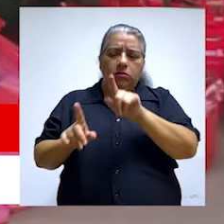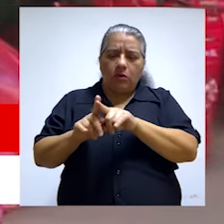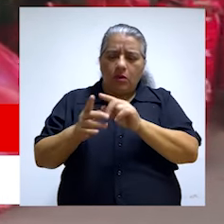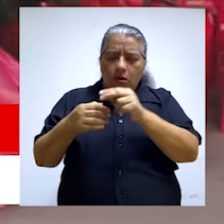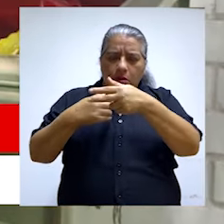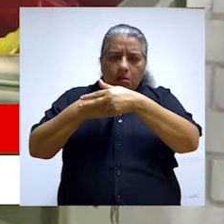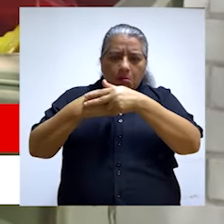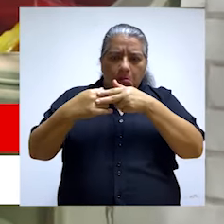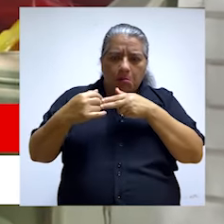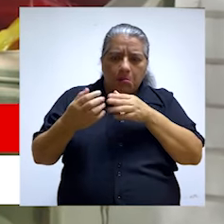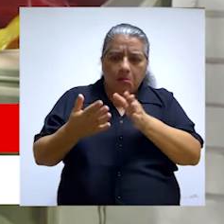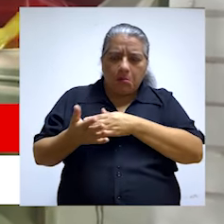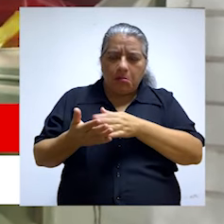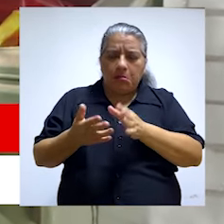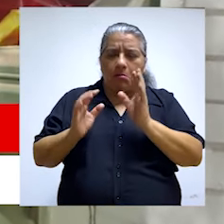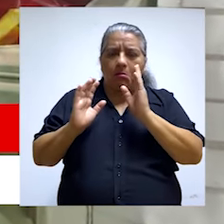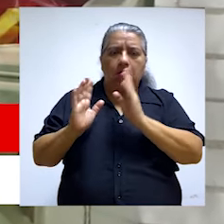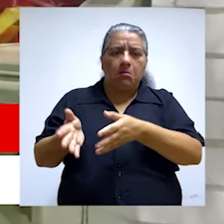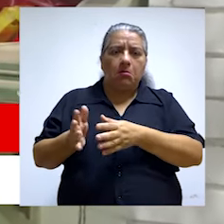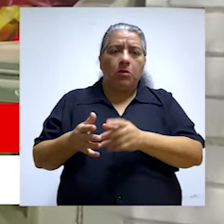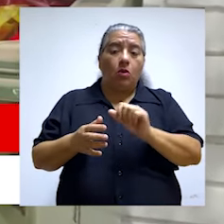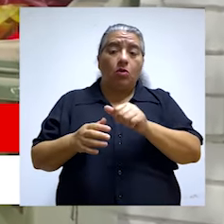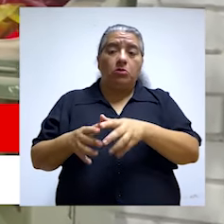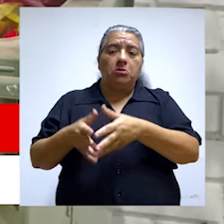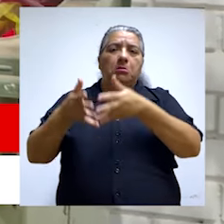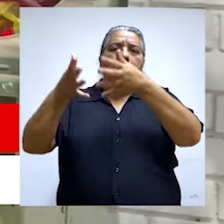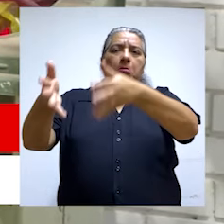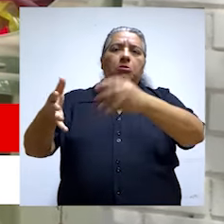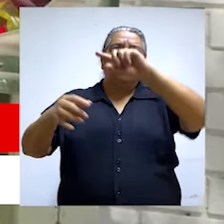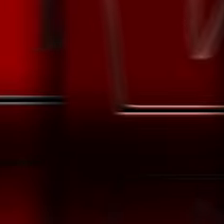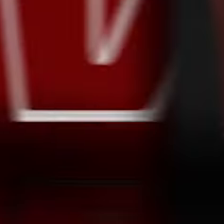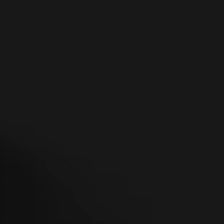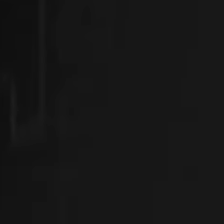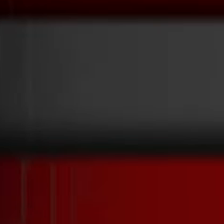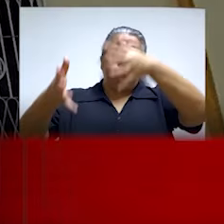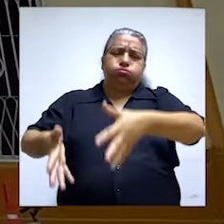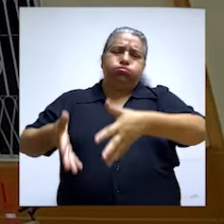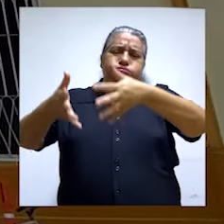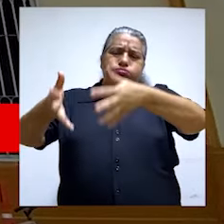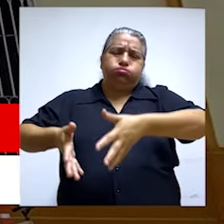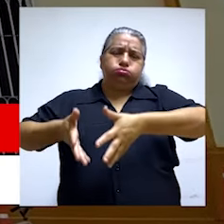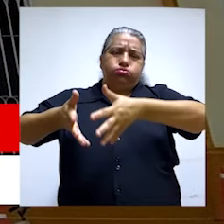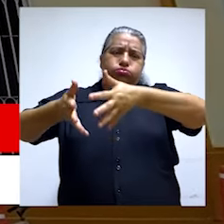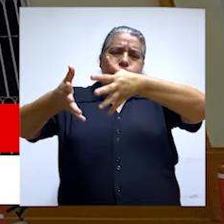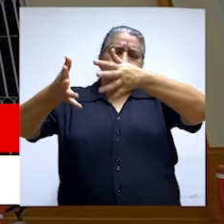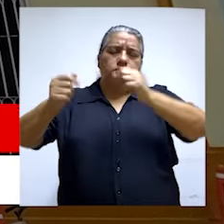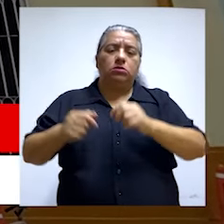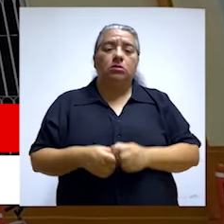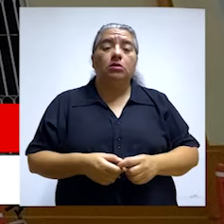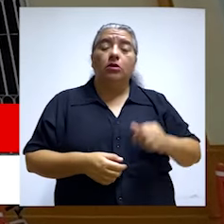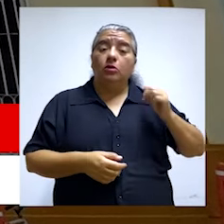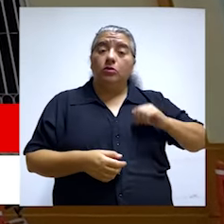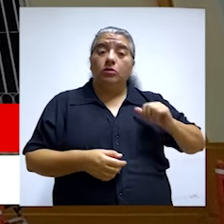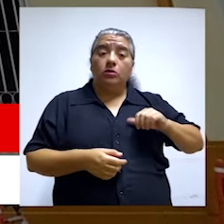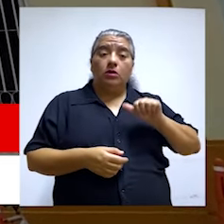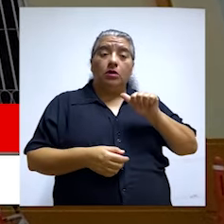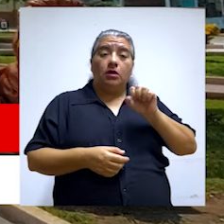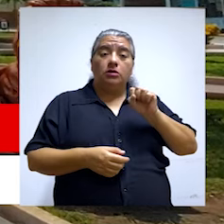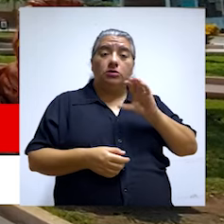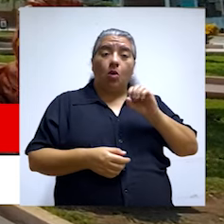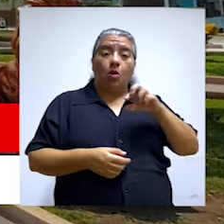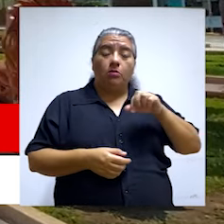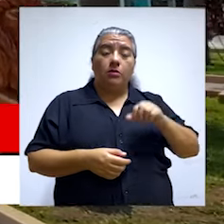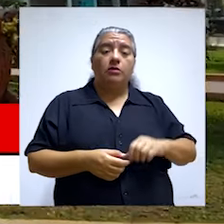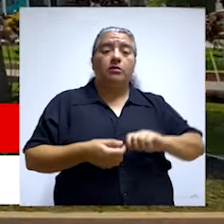señalizados ni rotulados y, en algunos casos, se encuentran expuestos al sol. Evidenciamos que la Municipalidad Provincial de